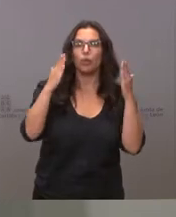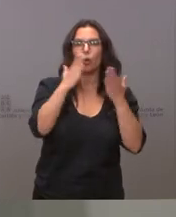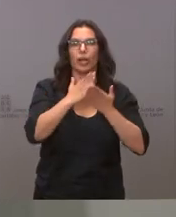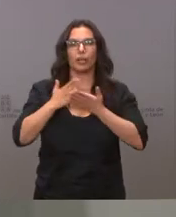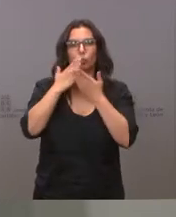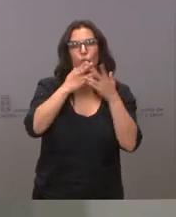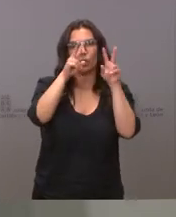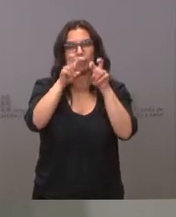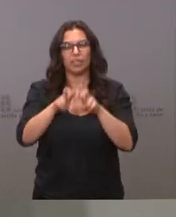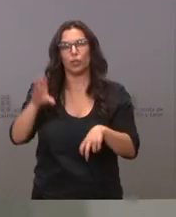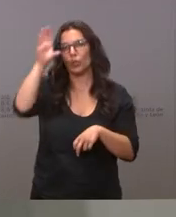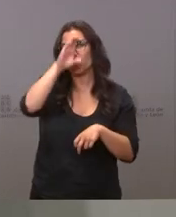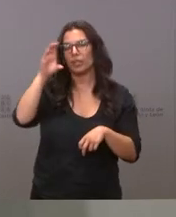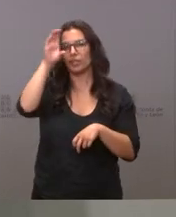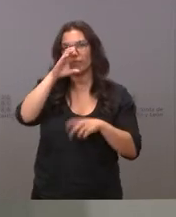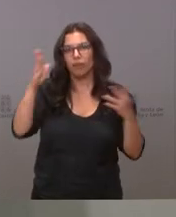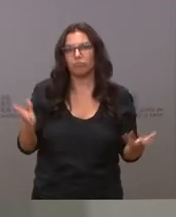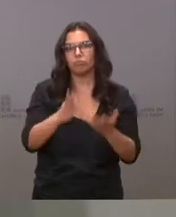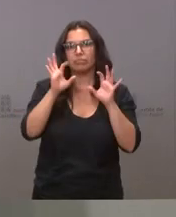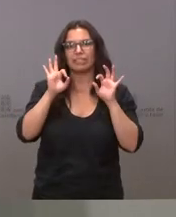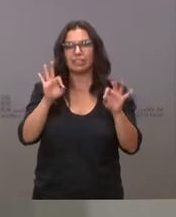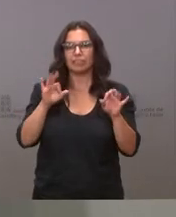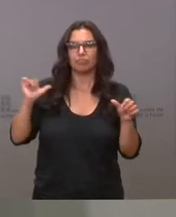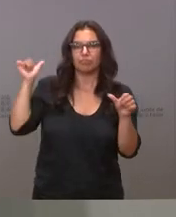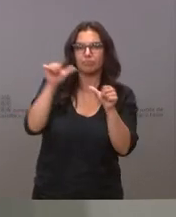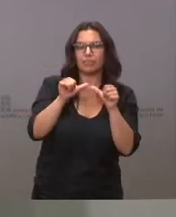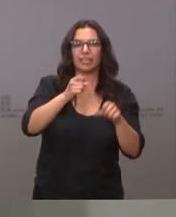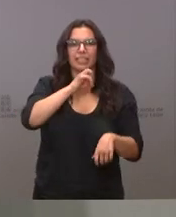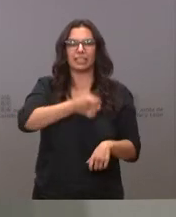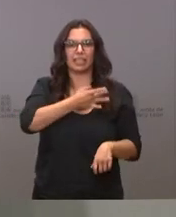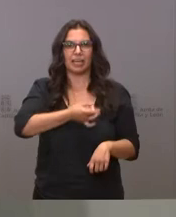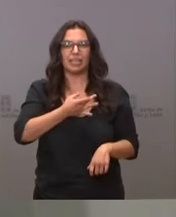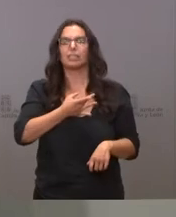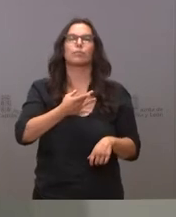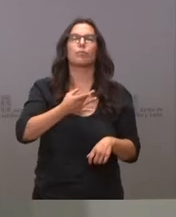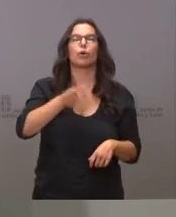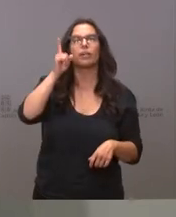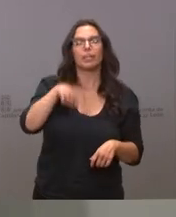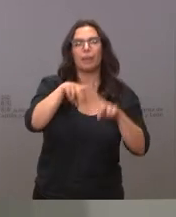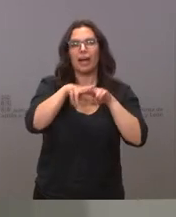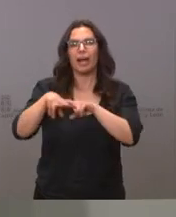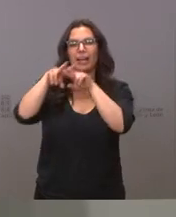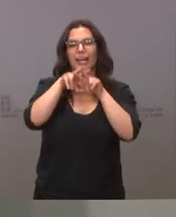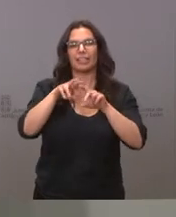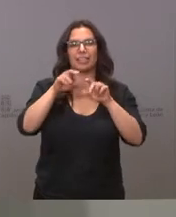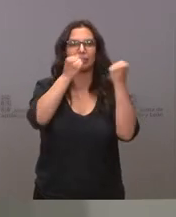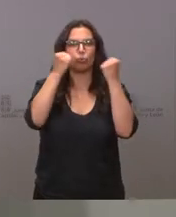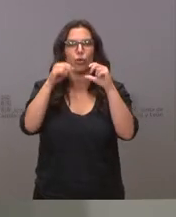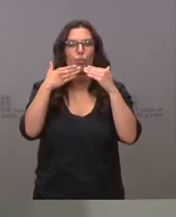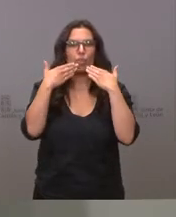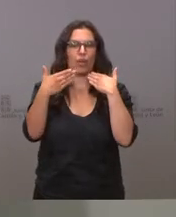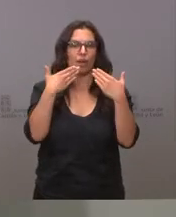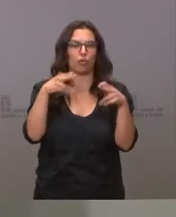y la investigación científica del sindicalismo, su origen, las manifestaciones de su actividad, así como el análisis del diálogo social y su impacto